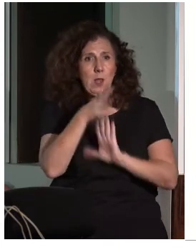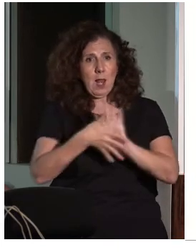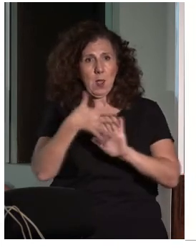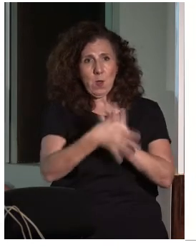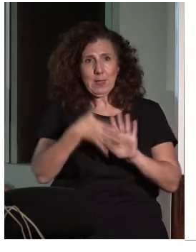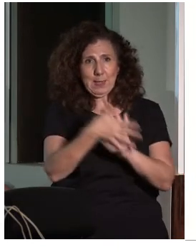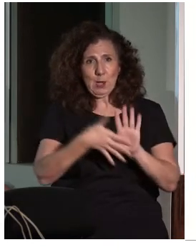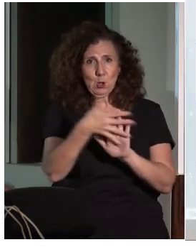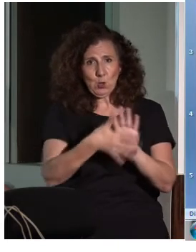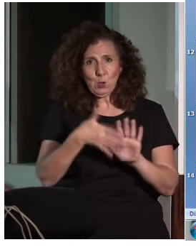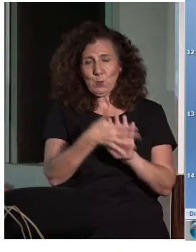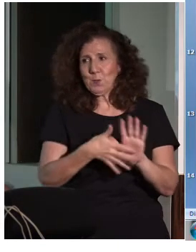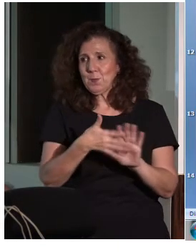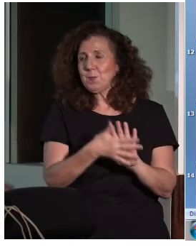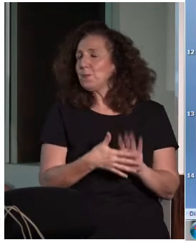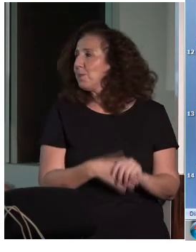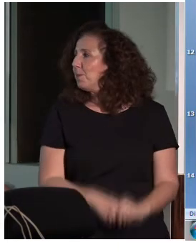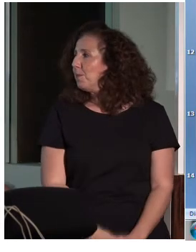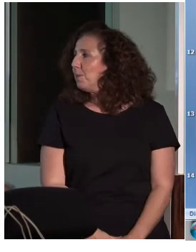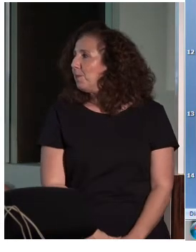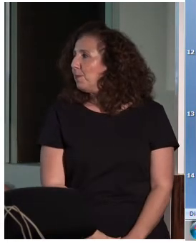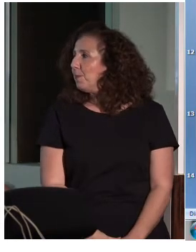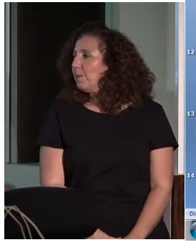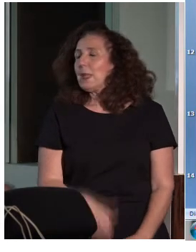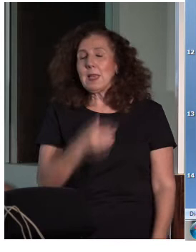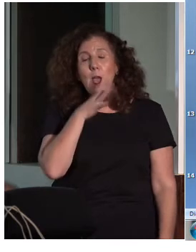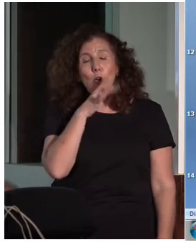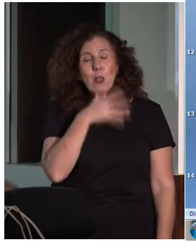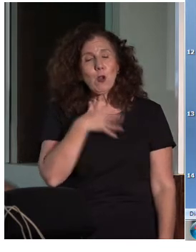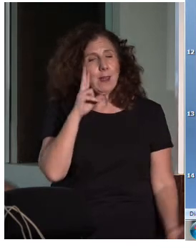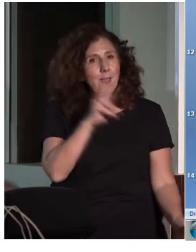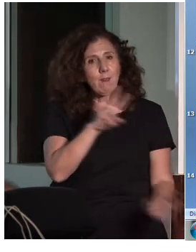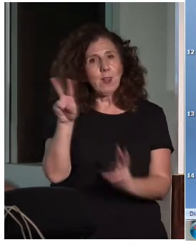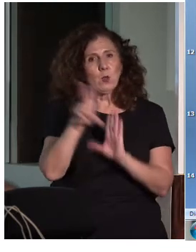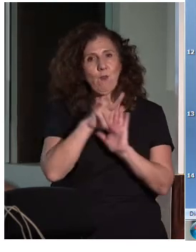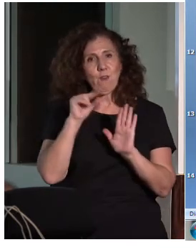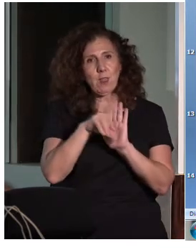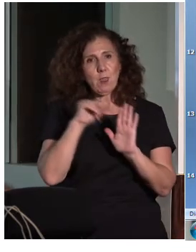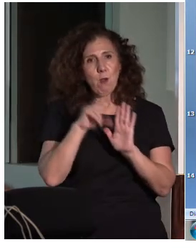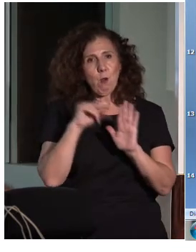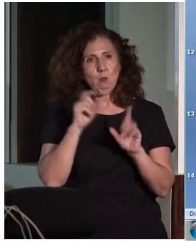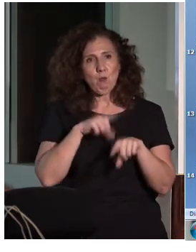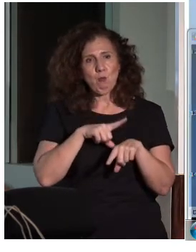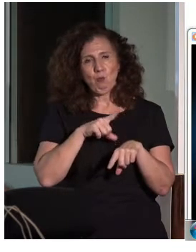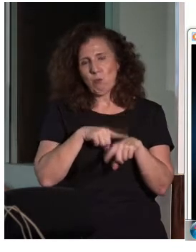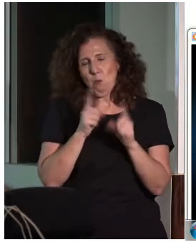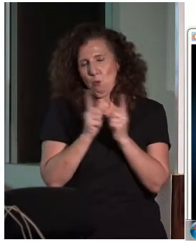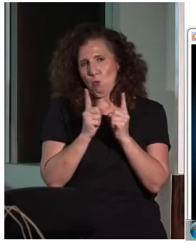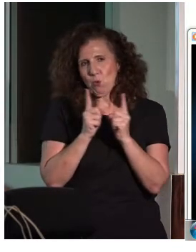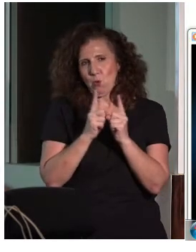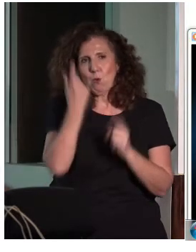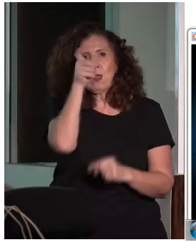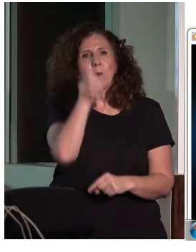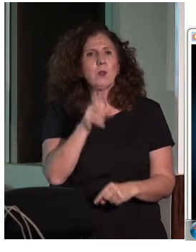Y luego yo quería ponerles un vídeo que es muy cortito, que es de una chica sorda